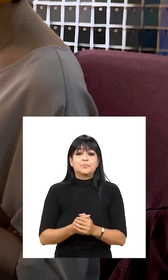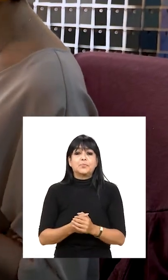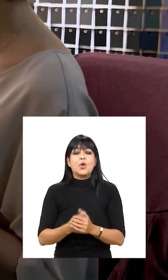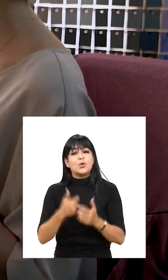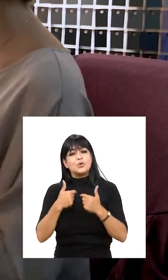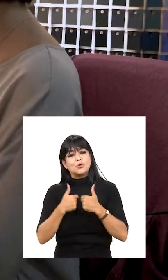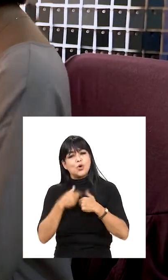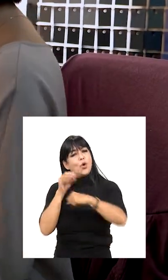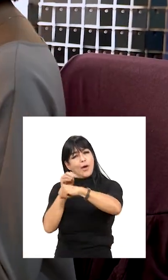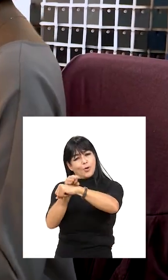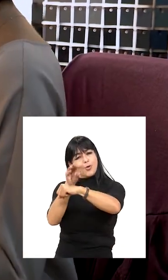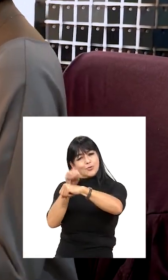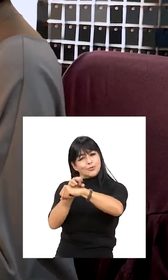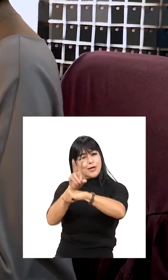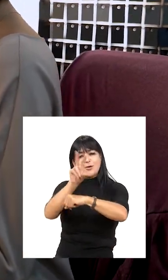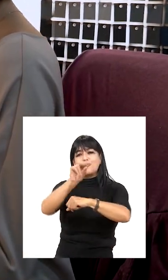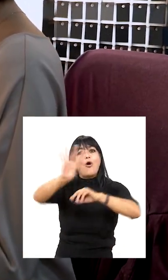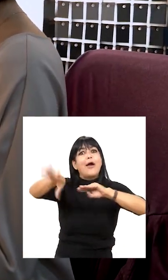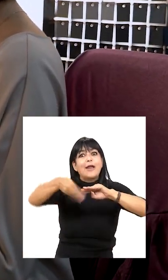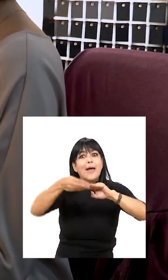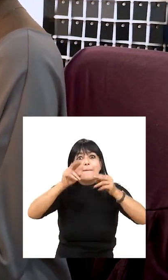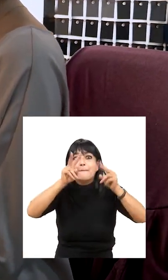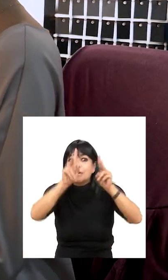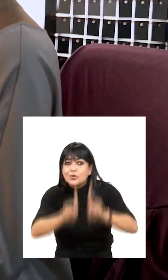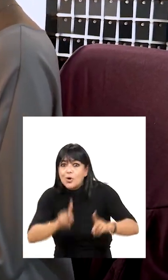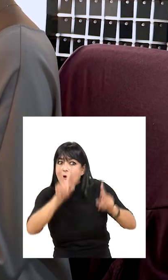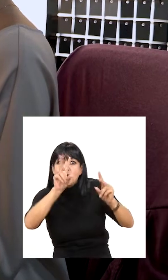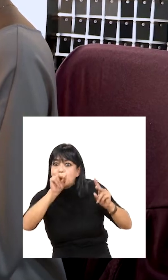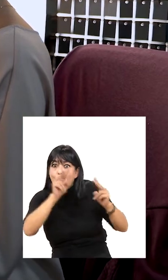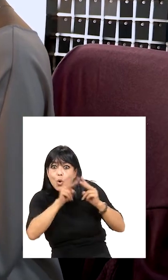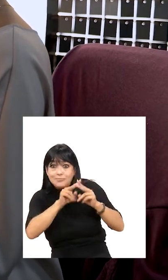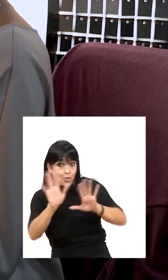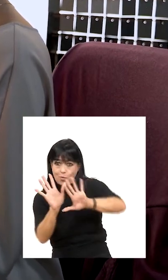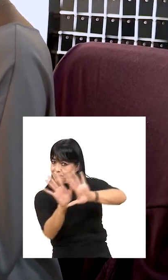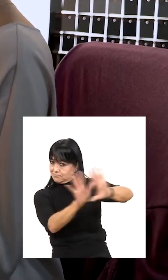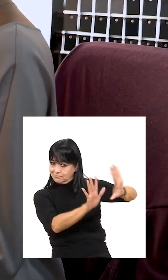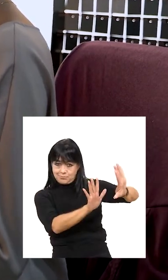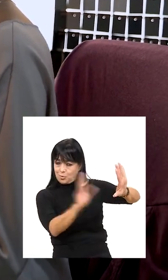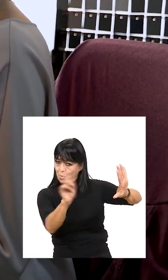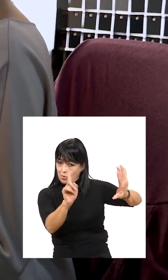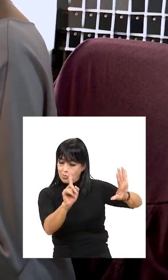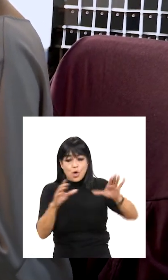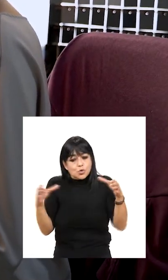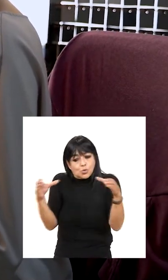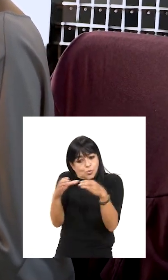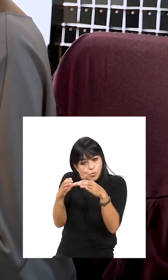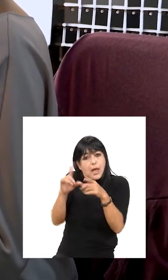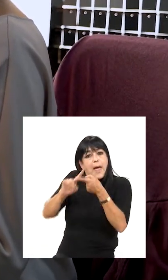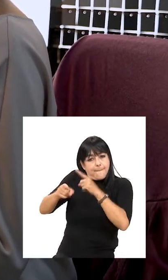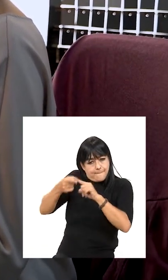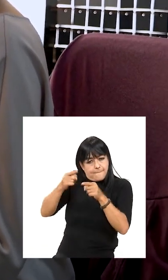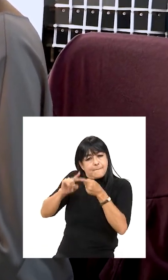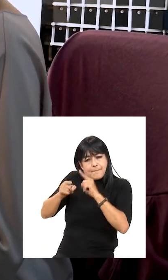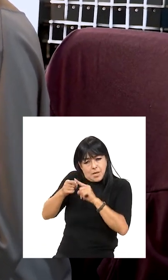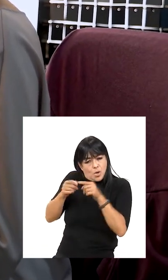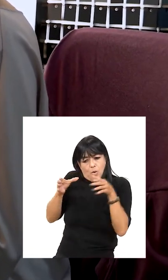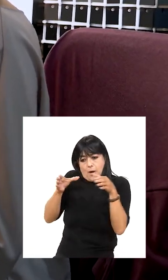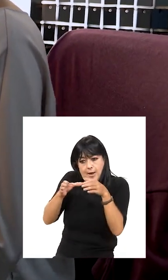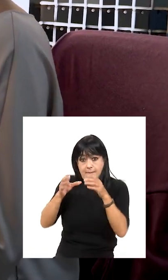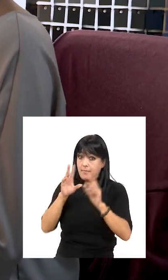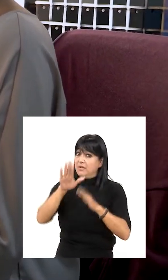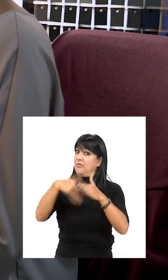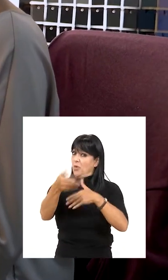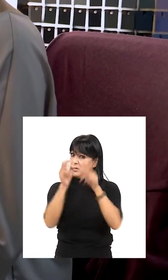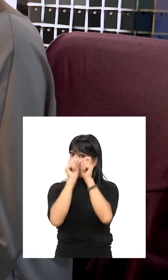fines. Yo siempre recomiendo no agregar a desconocidos. Hay que mantenerse dentro del mismo círculo de